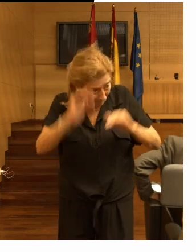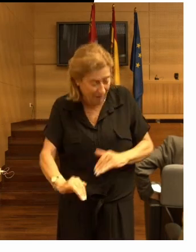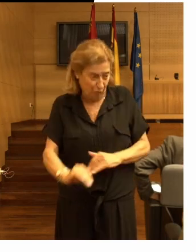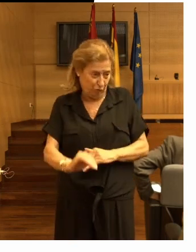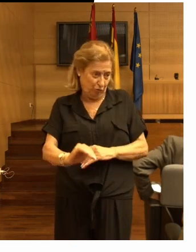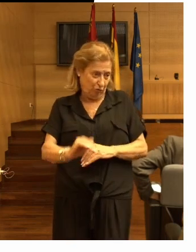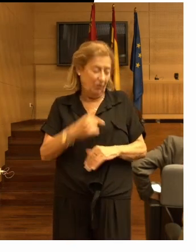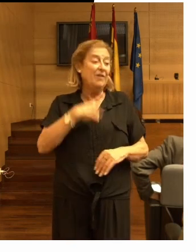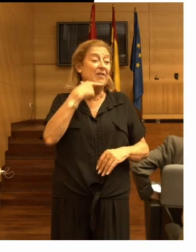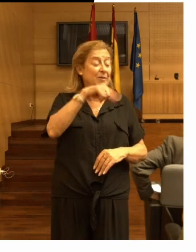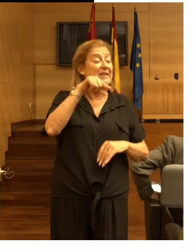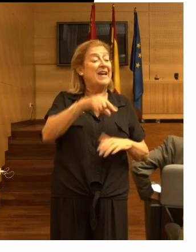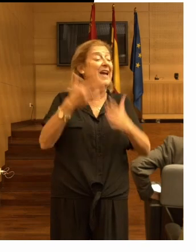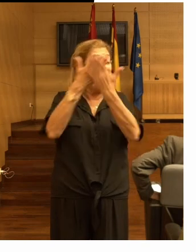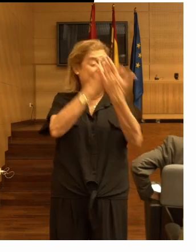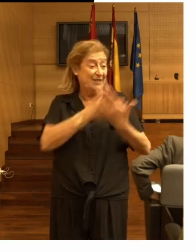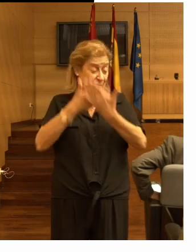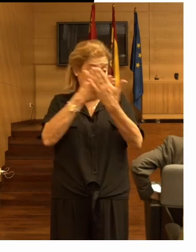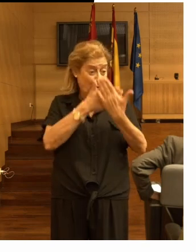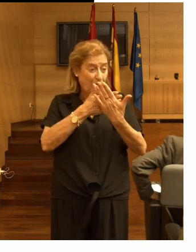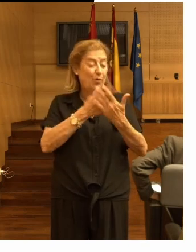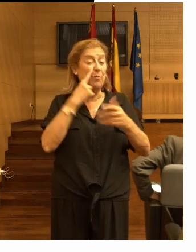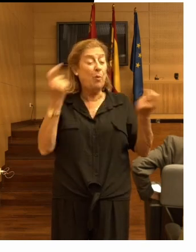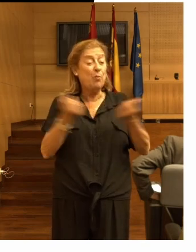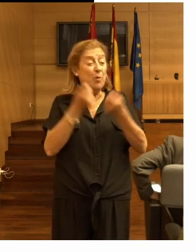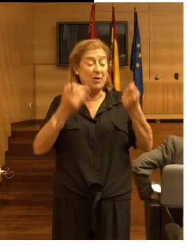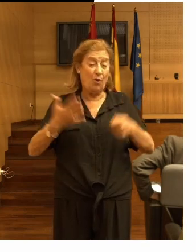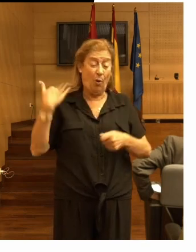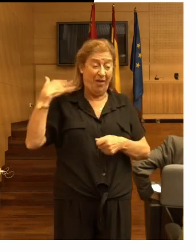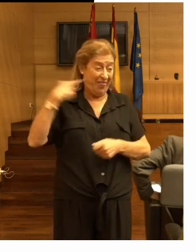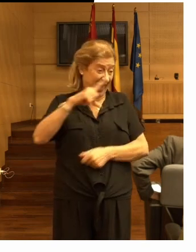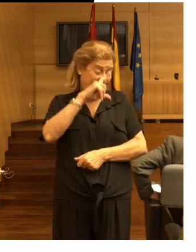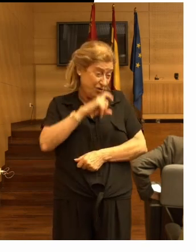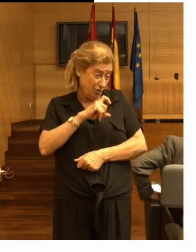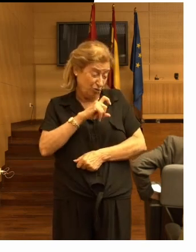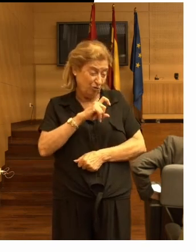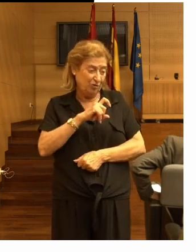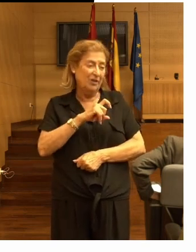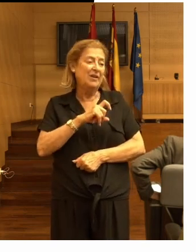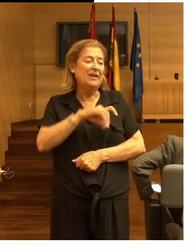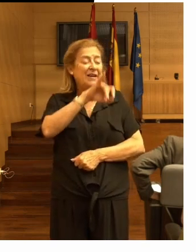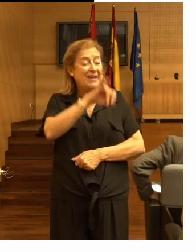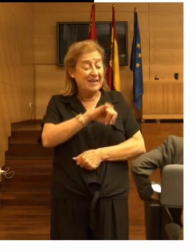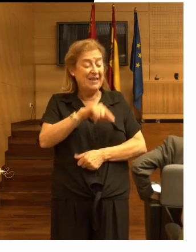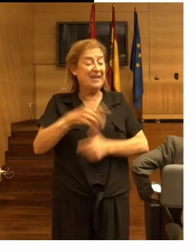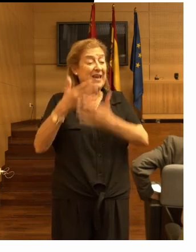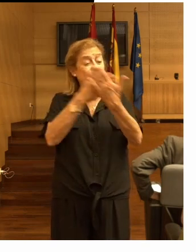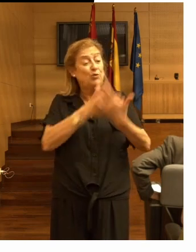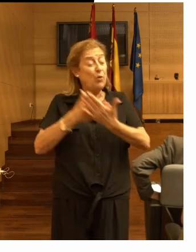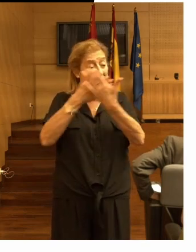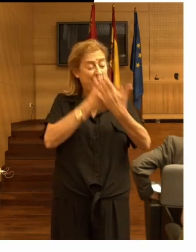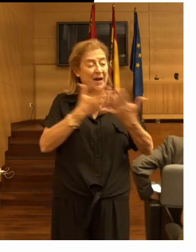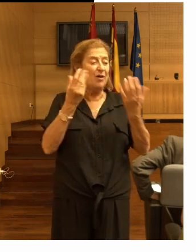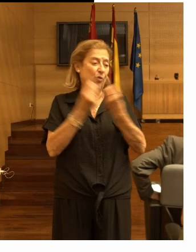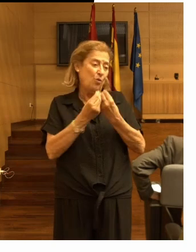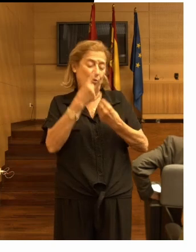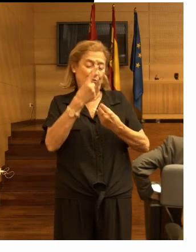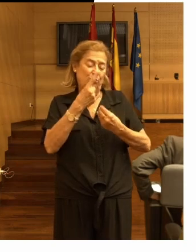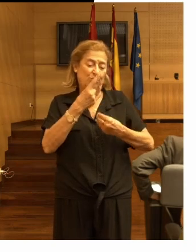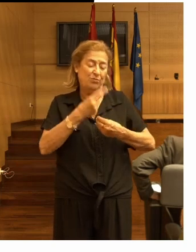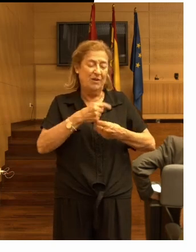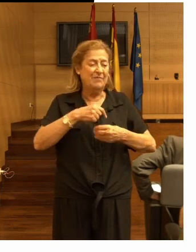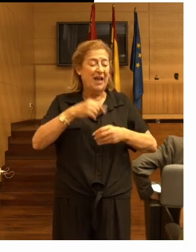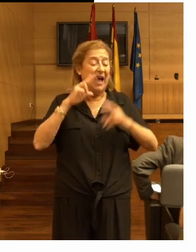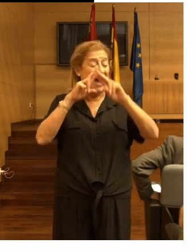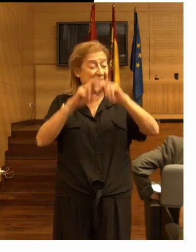este estudio se publicó hace unos años y estudiaba con un metaanálisis